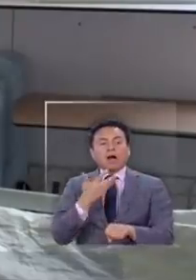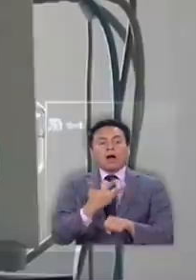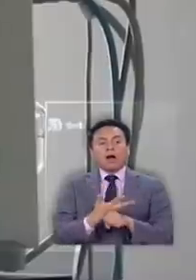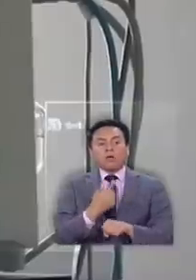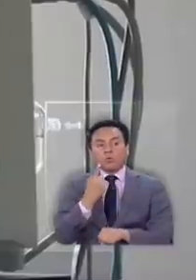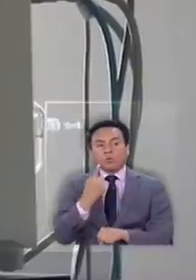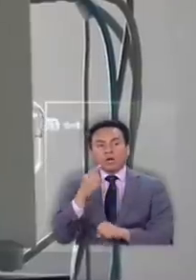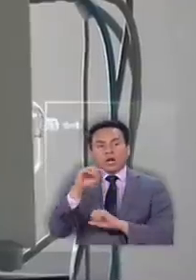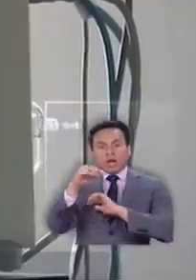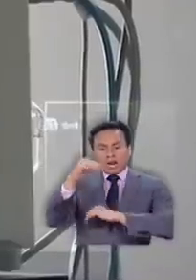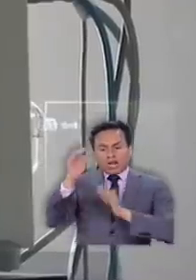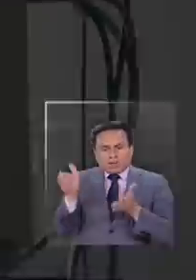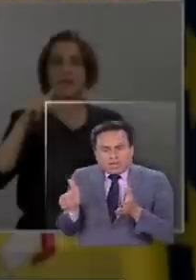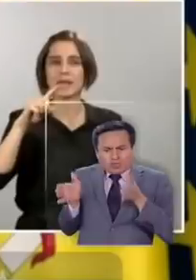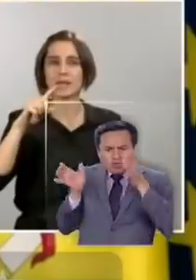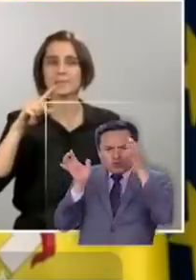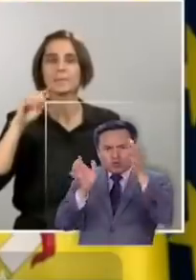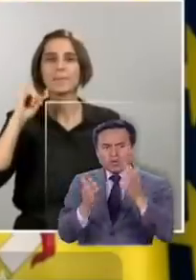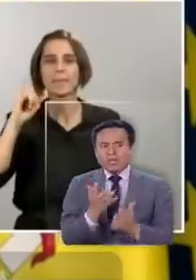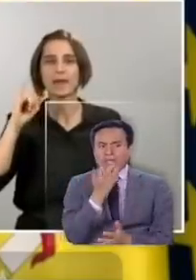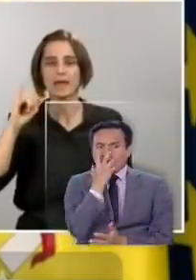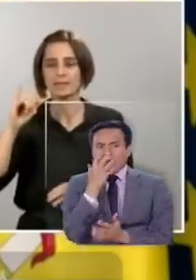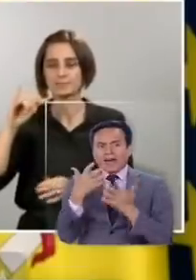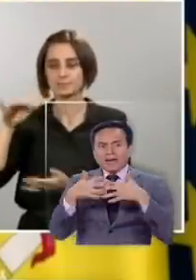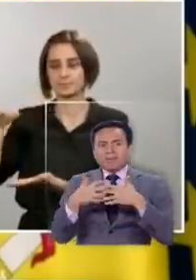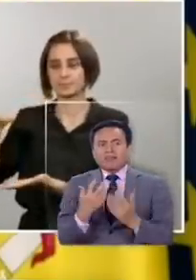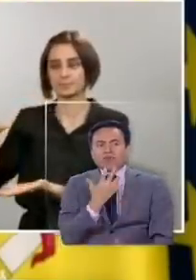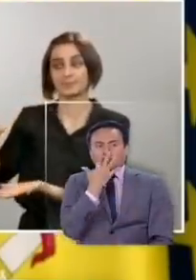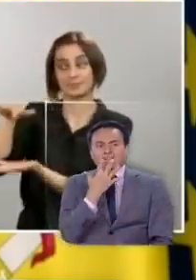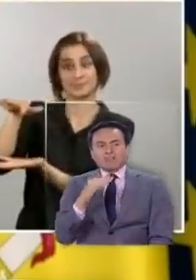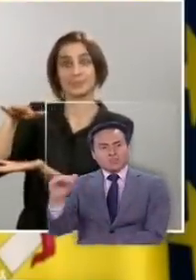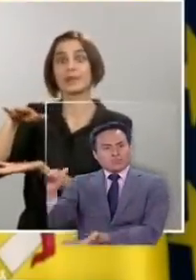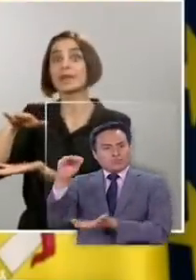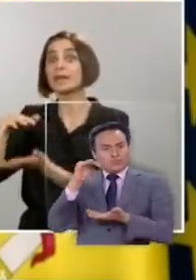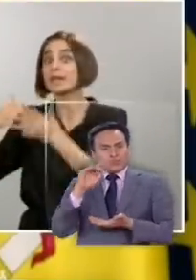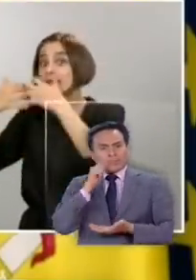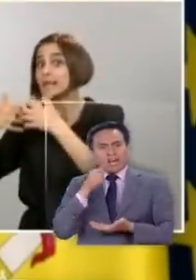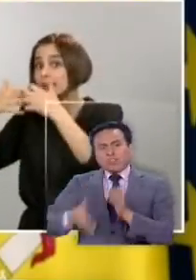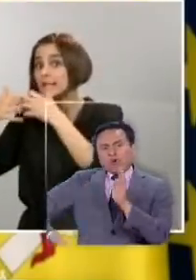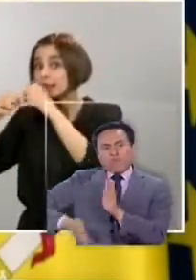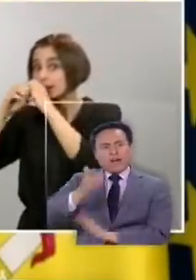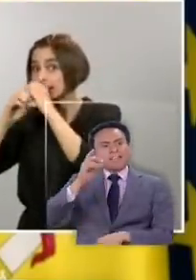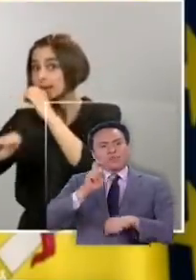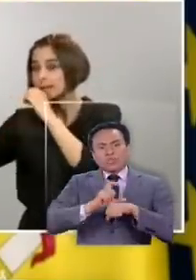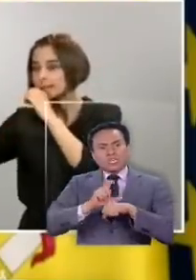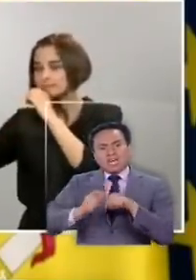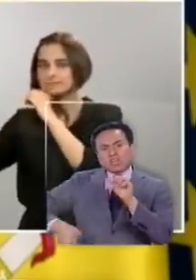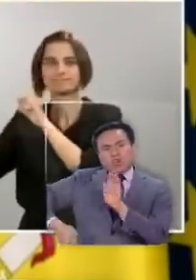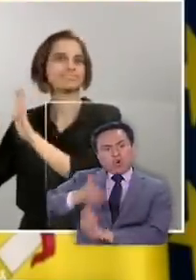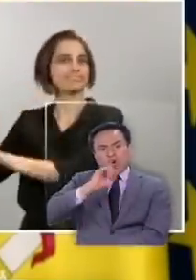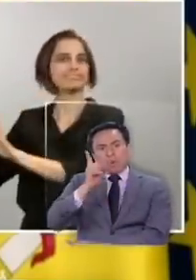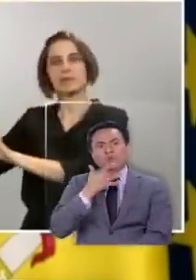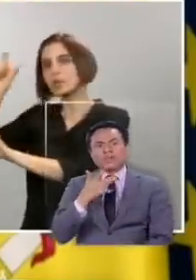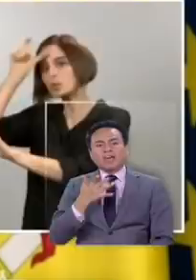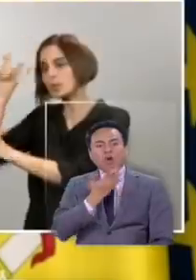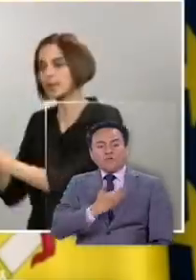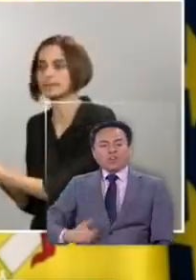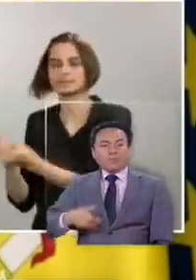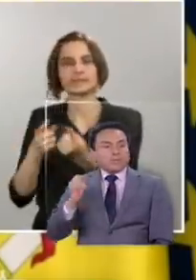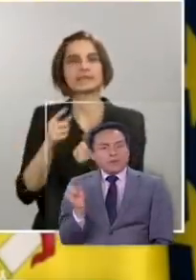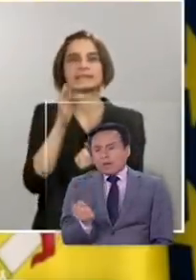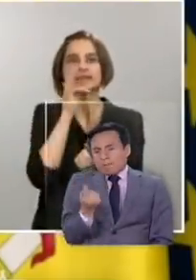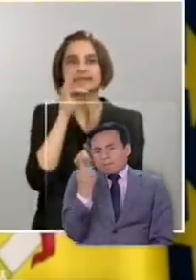cargamento de respiradores que por ahora no van a salir de Turquía porque el gobierno turco entiende que es una